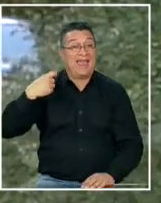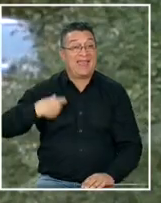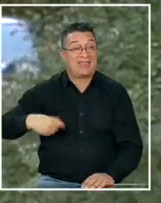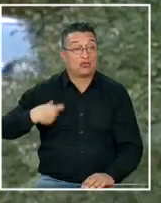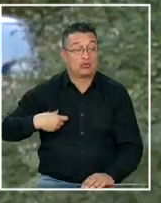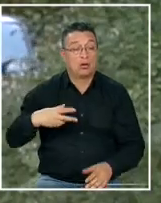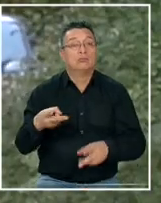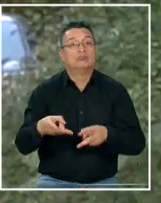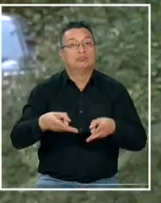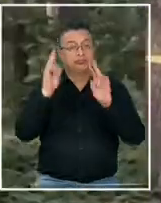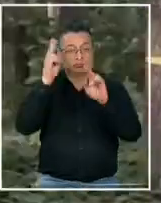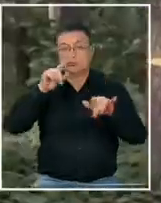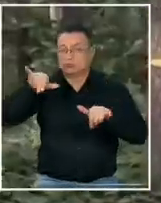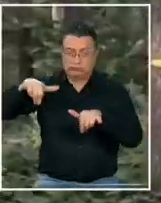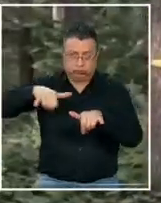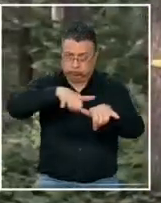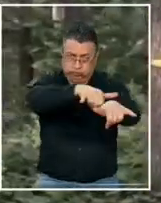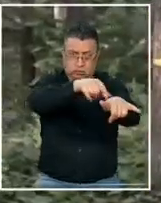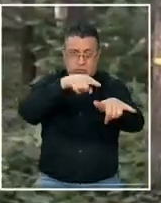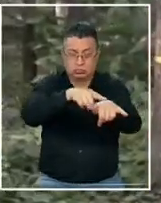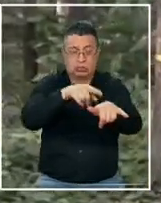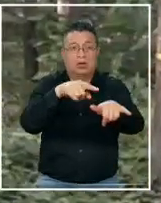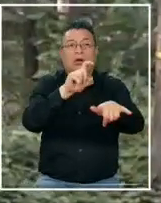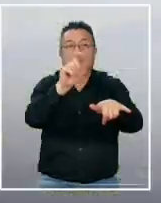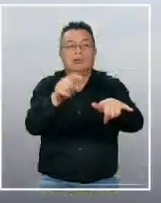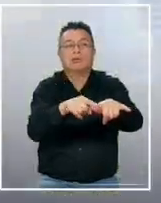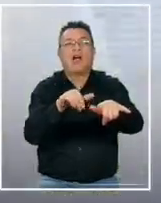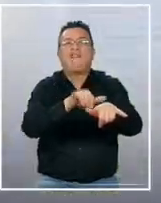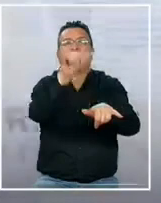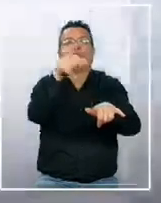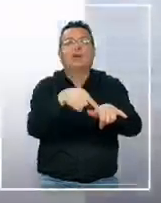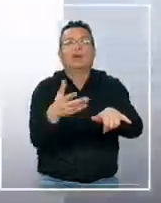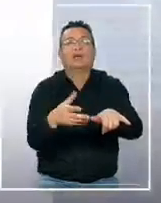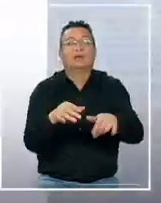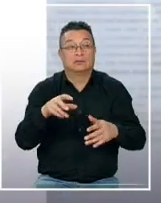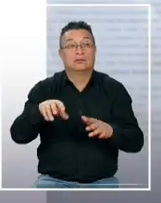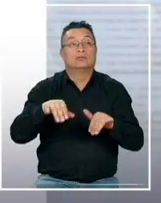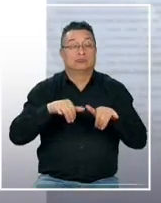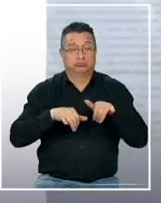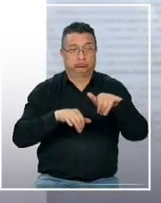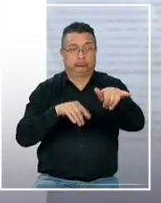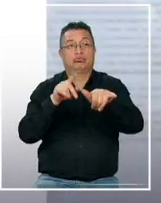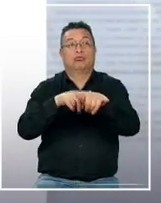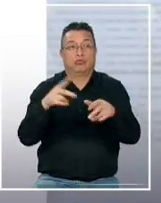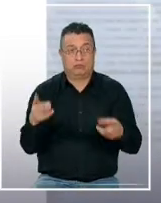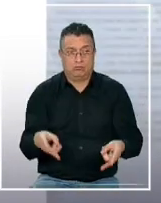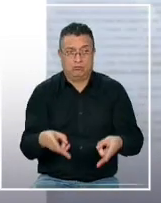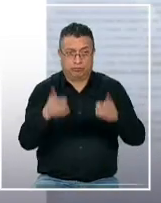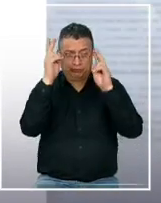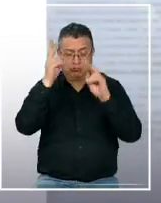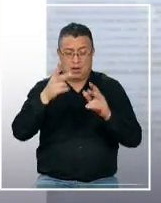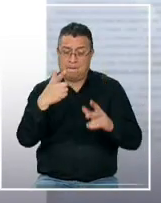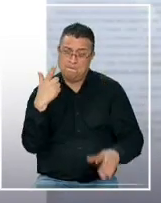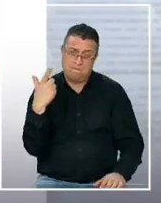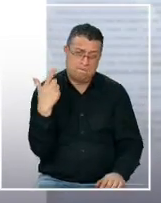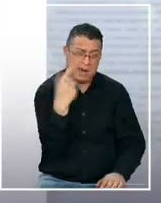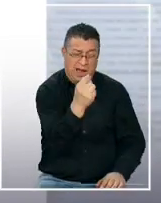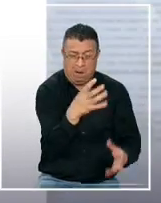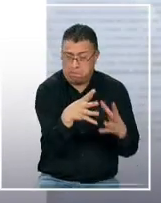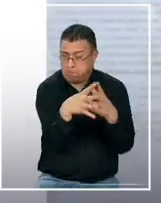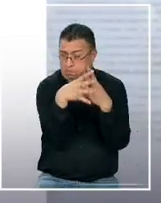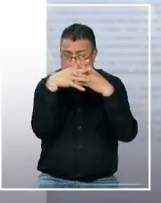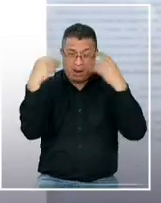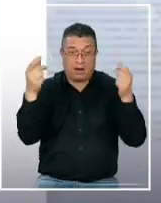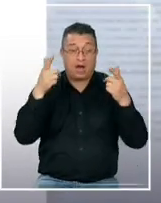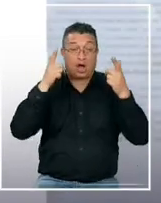autorizó la persecución de esta misteriosa avioneta las aeronaves fueron autorizadas a viajar a velocidades supersónicas y es